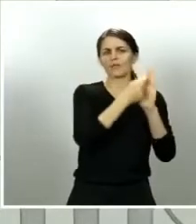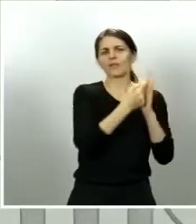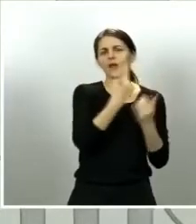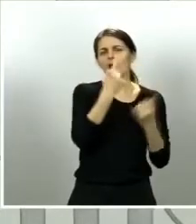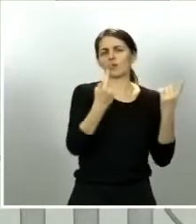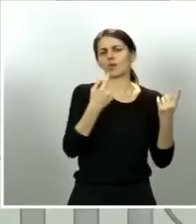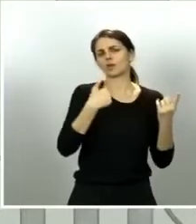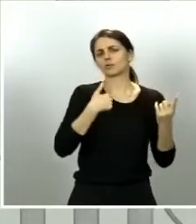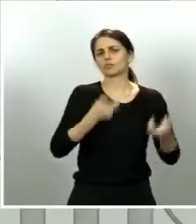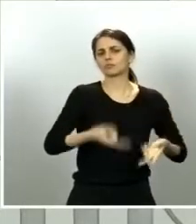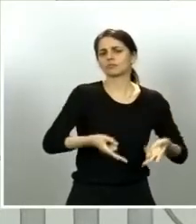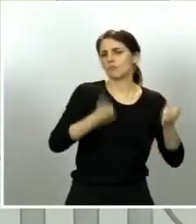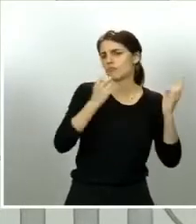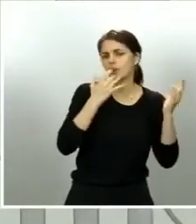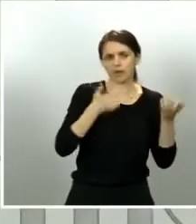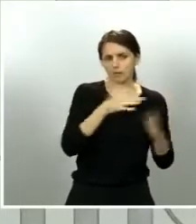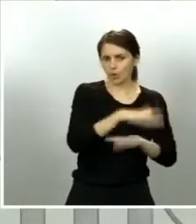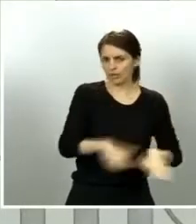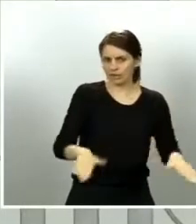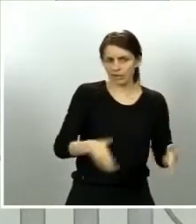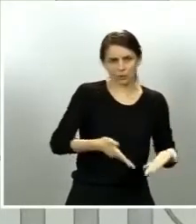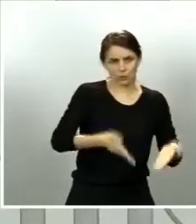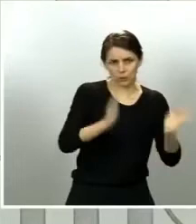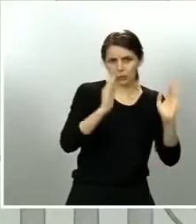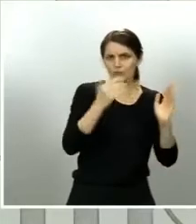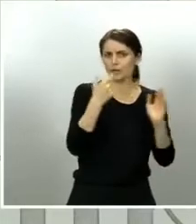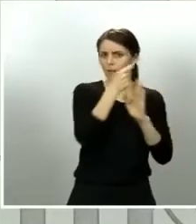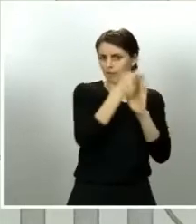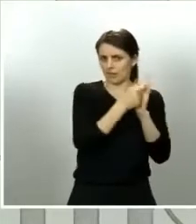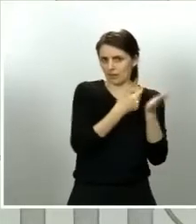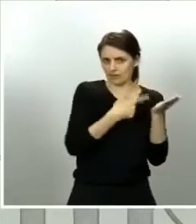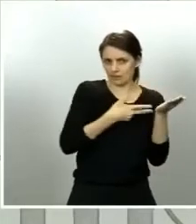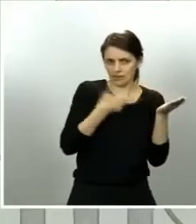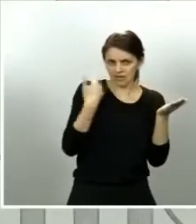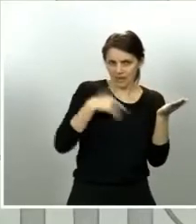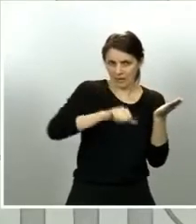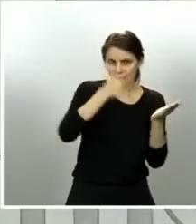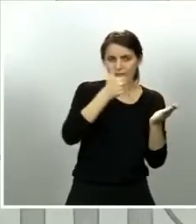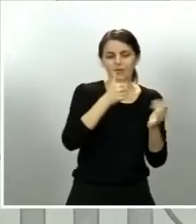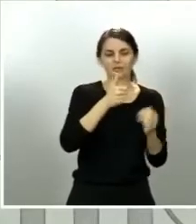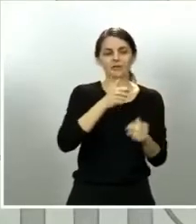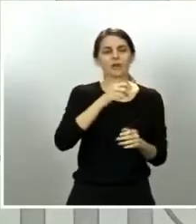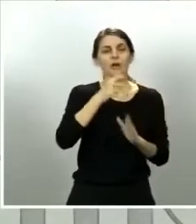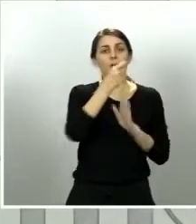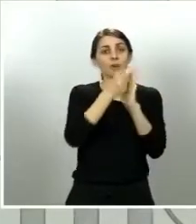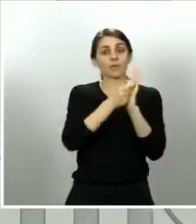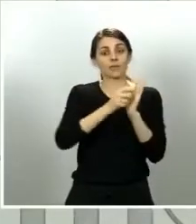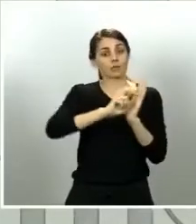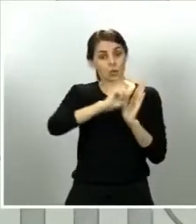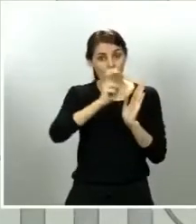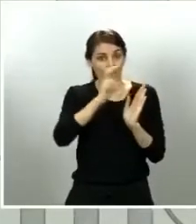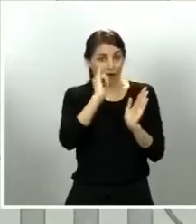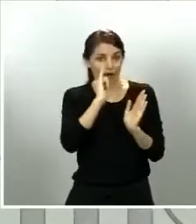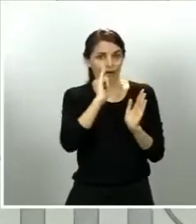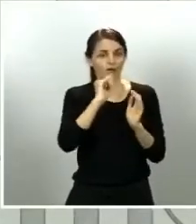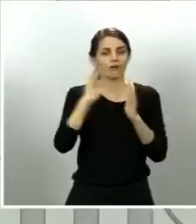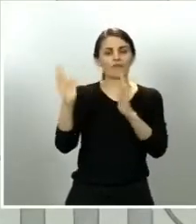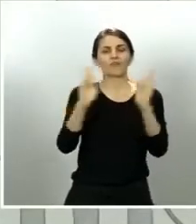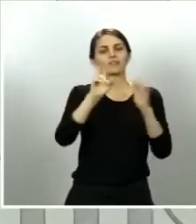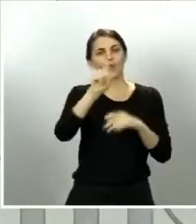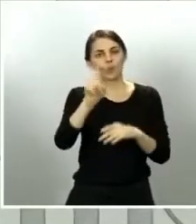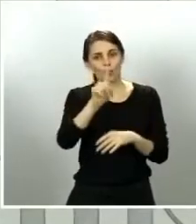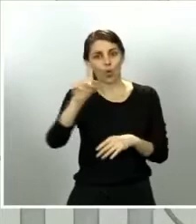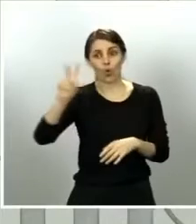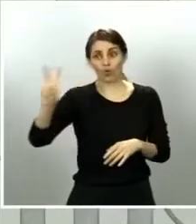a los niños. Otras medidas de alivio a las que luego me referiré, una fase 1, una fase 2 y una fase 3.